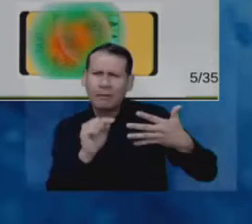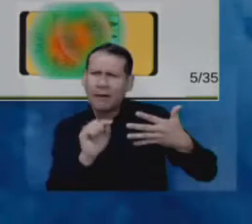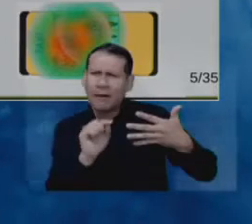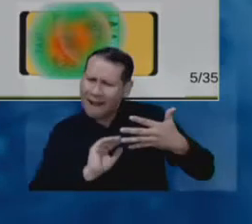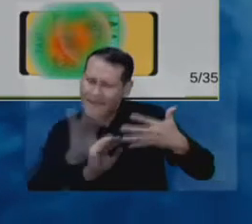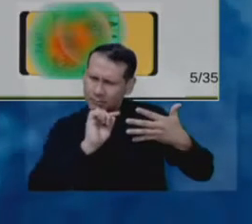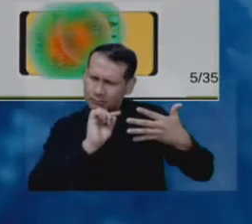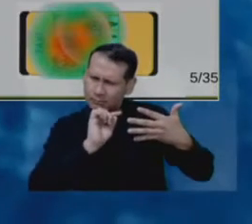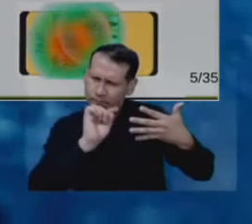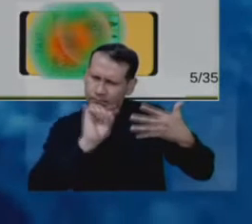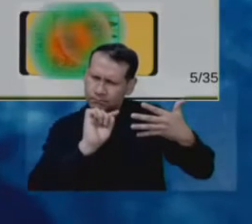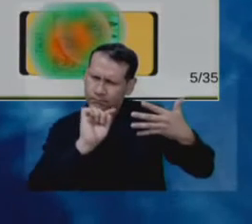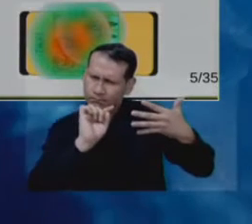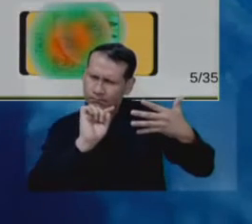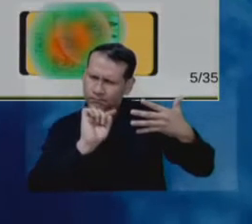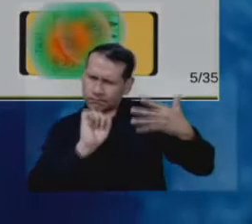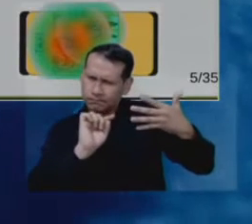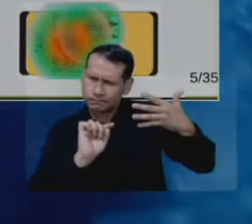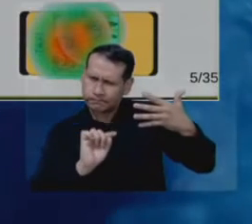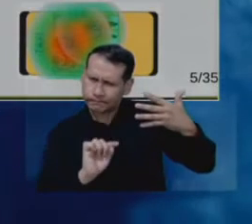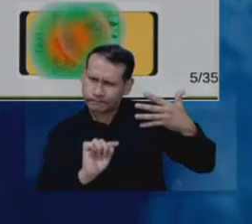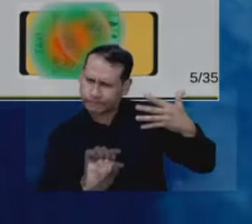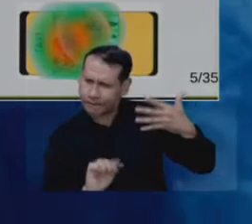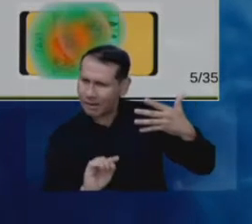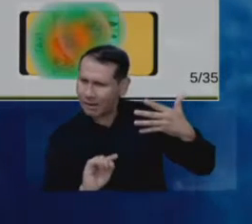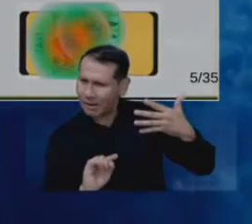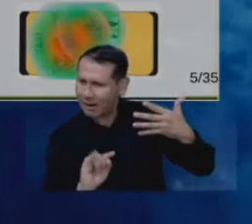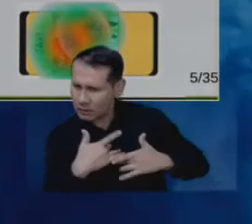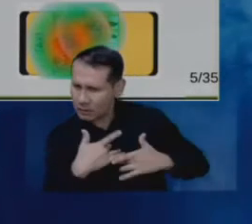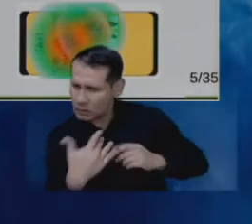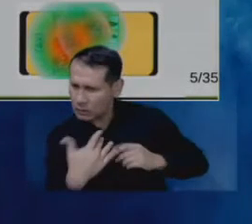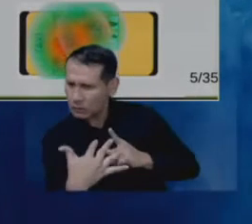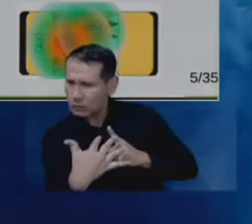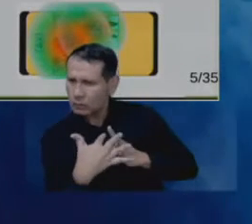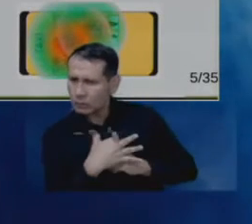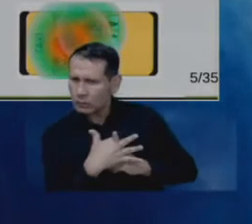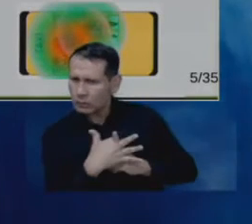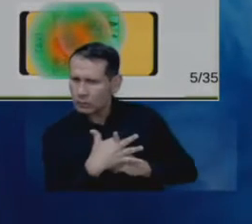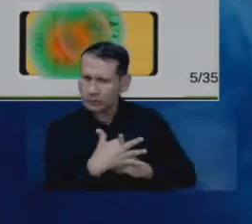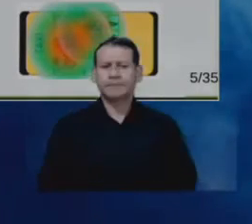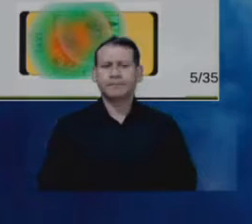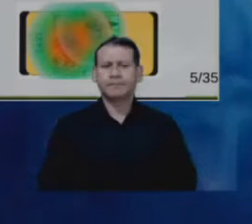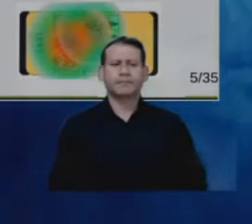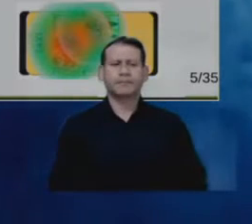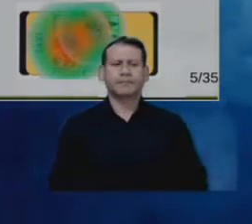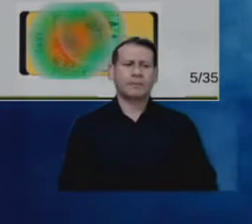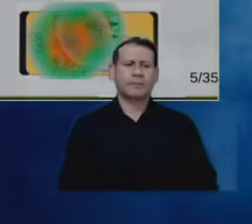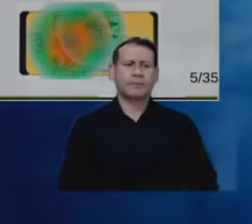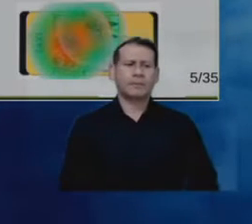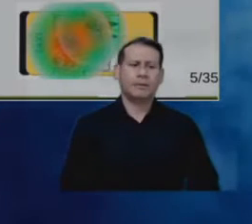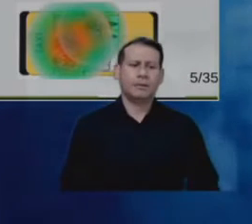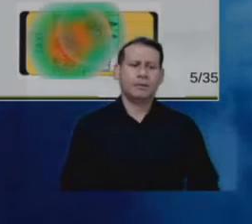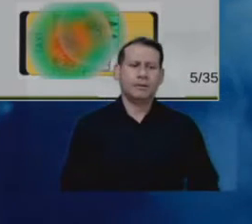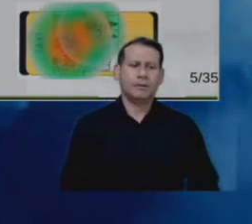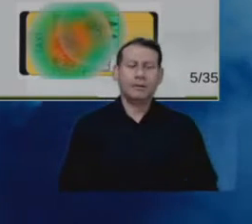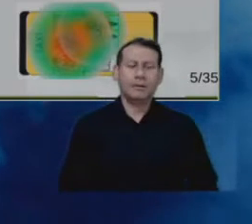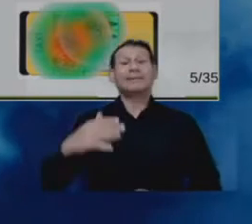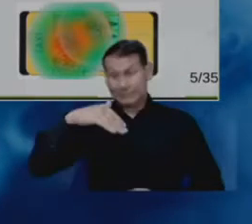interacción indeseada, cualquier efecto a la salud. Después de esto, ya habiendo parametrizado